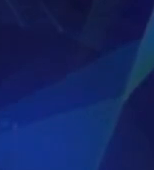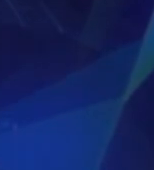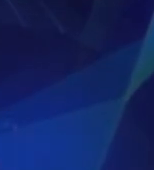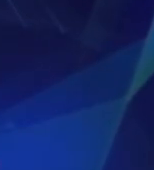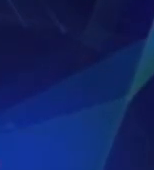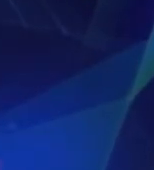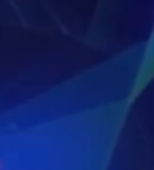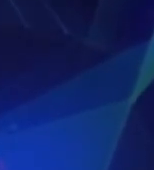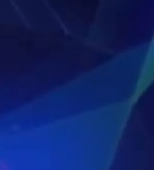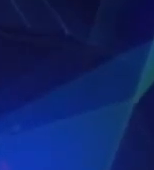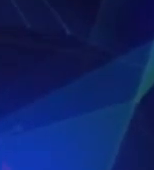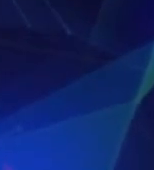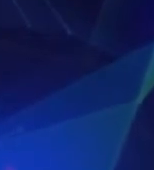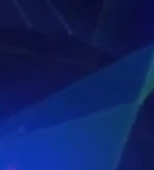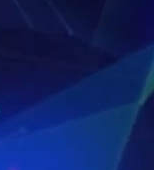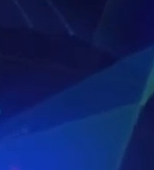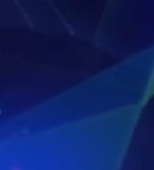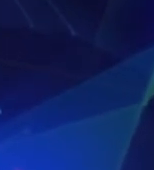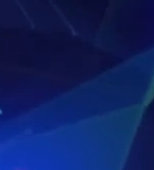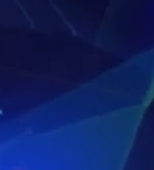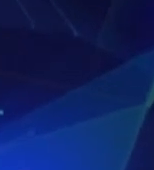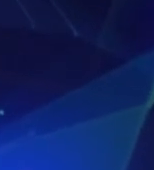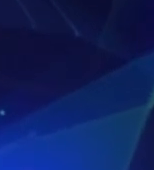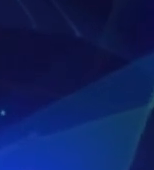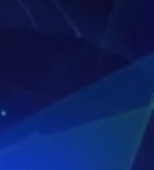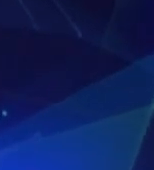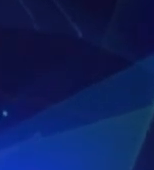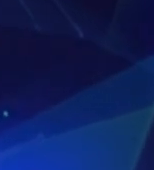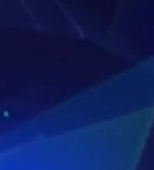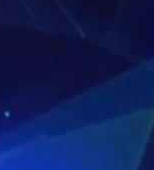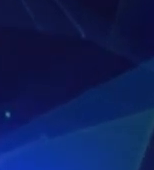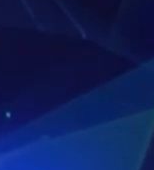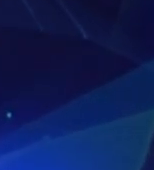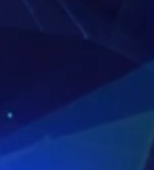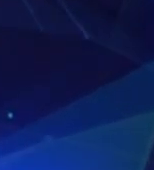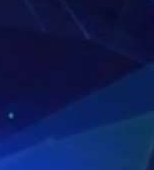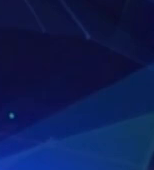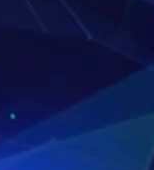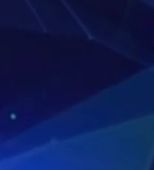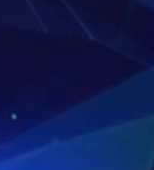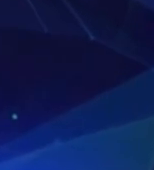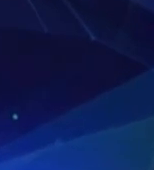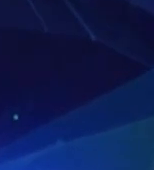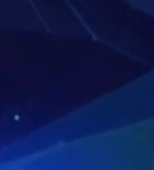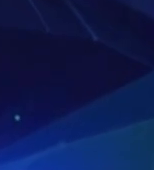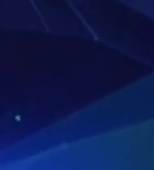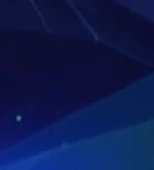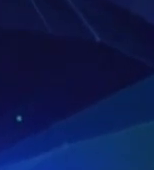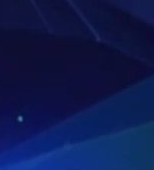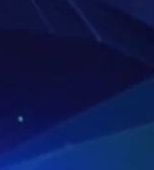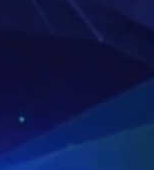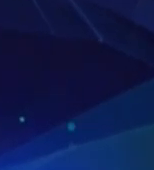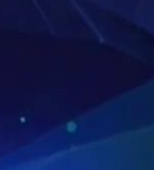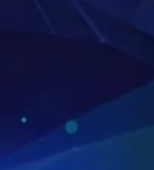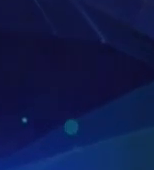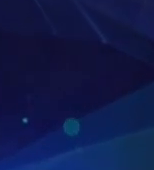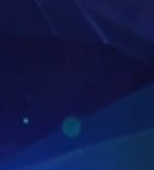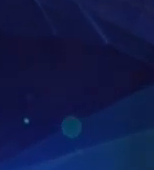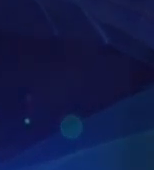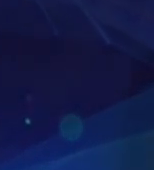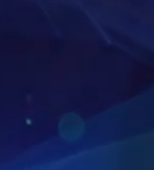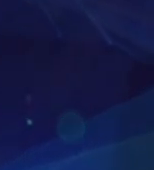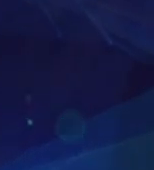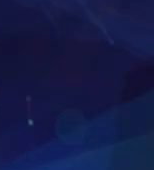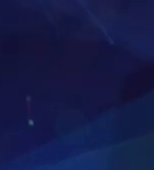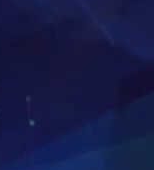Muchos he hablado en los últimos días del chat GPT la revolución de la inteligencia artificial esto será capaz de dejarnos sin trabajo cómo va a